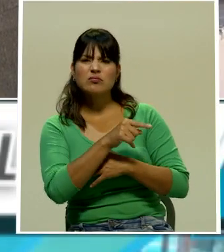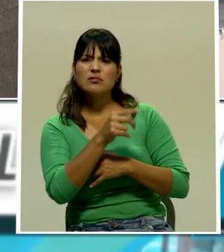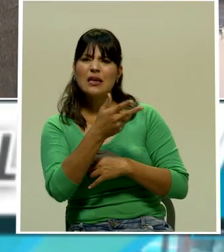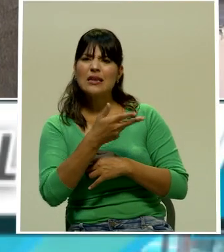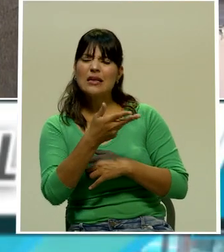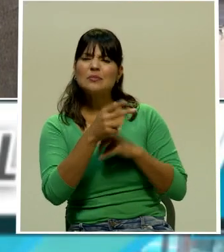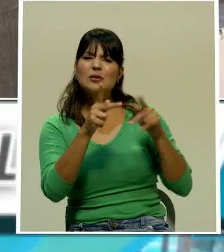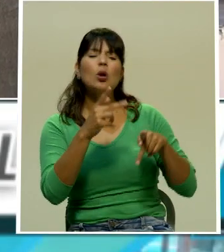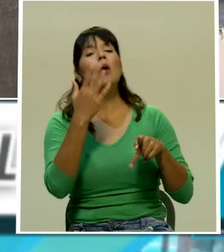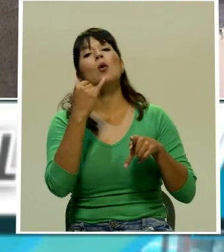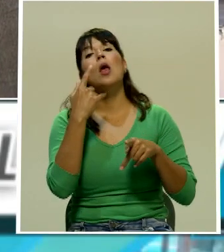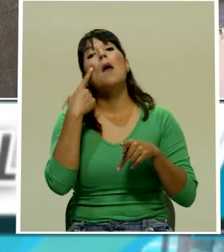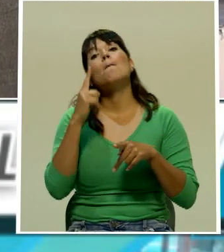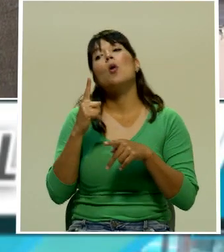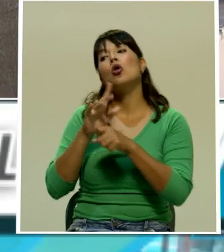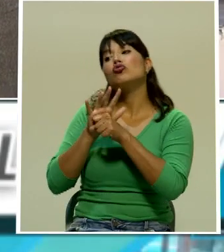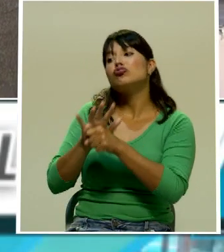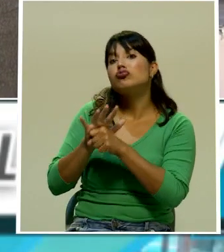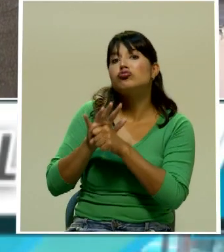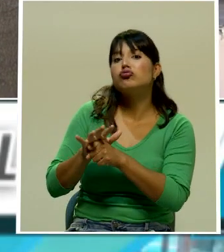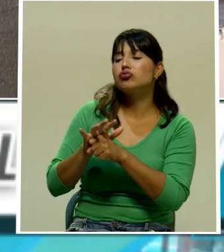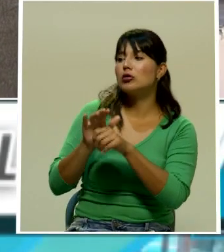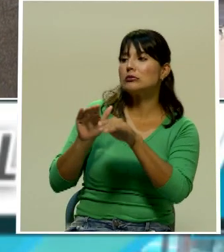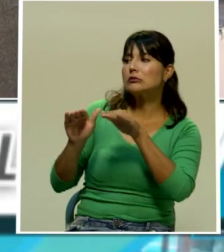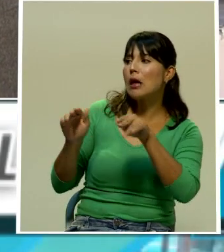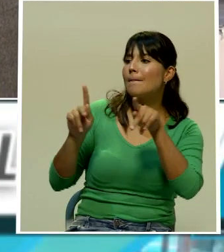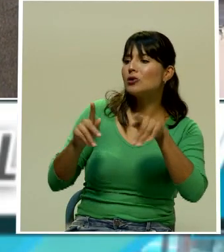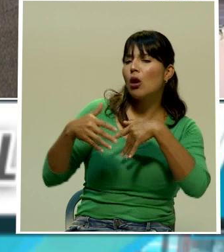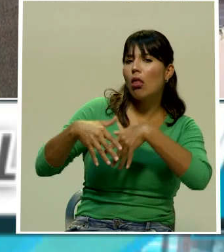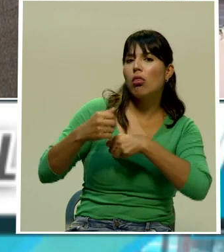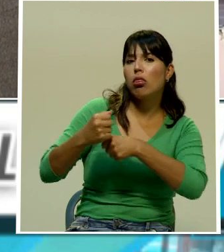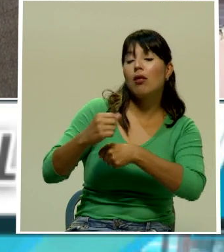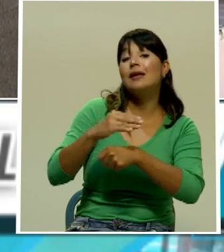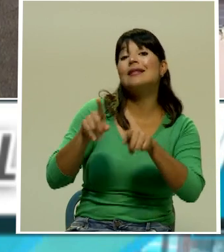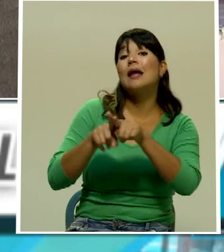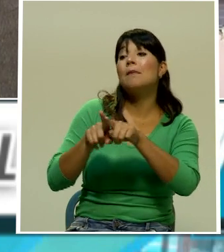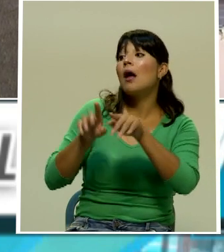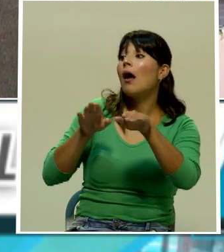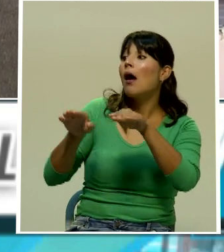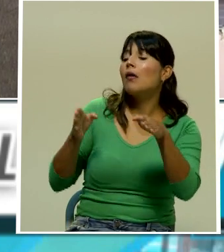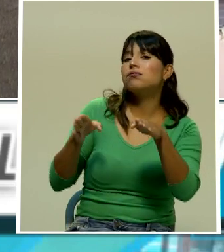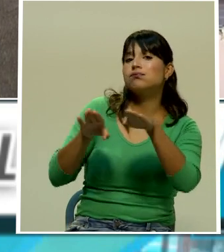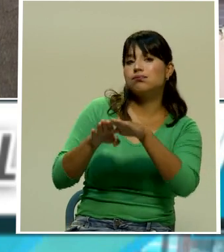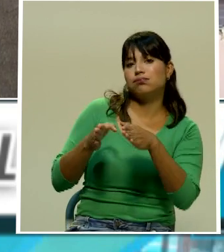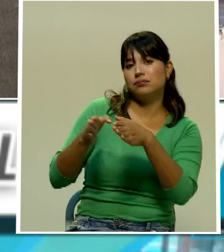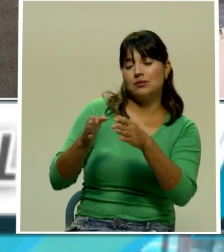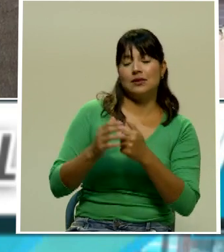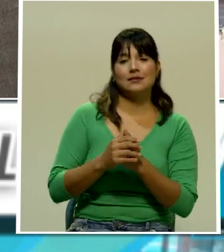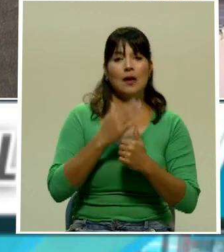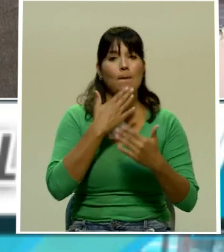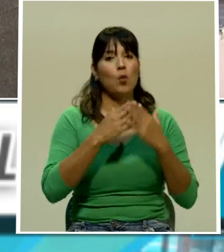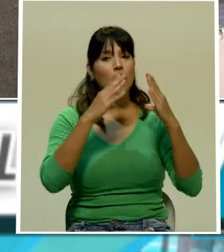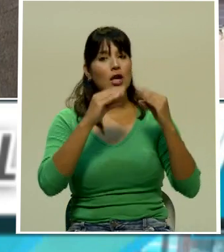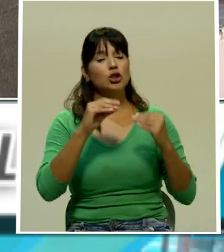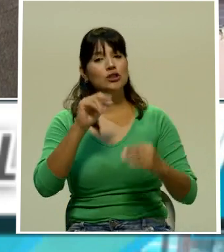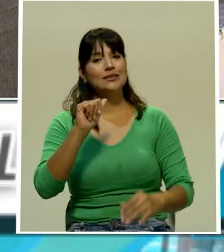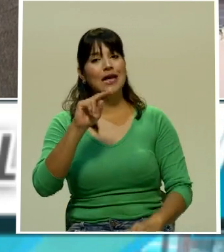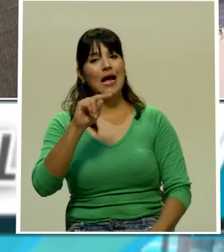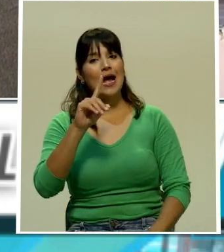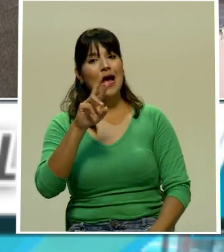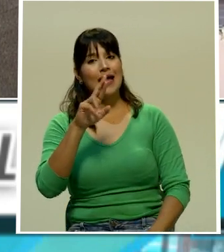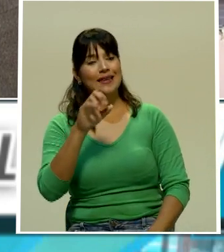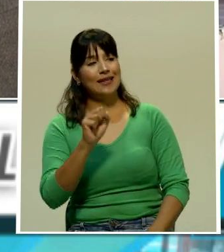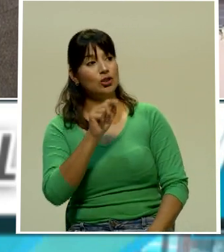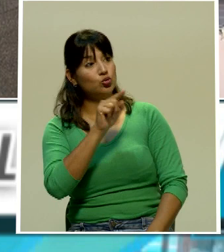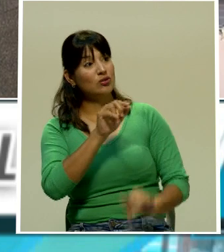Ortiz nos explica el detalle de esta información. Buenas noches, Andrés. Usted está en vivo en el juzgado de